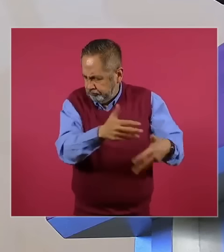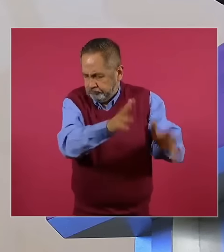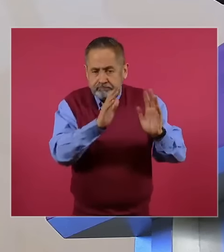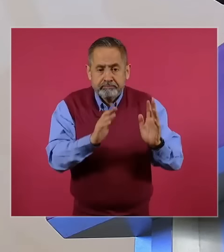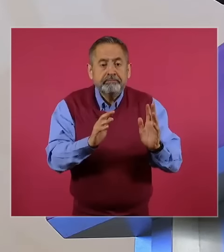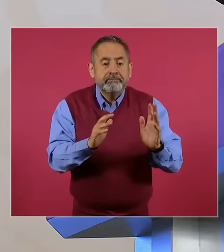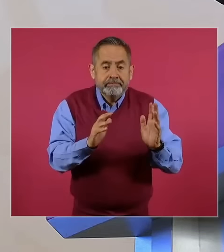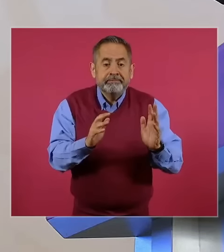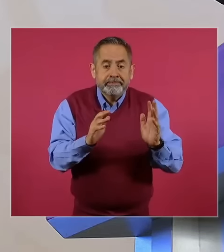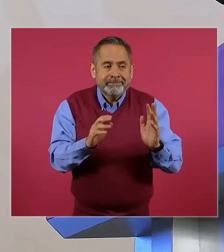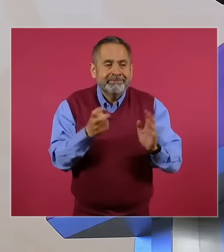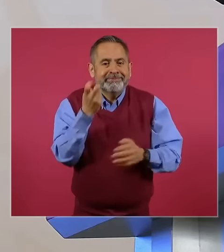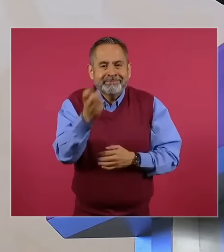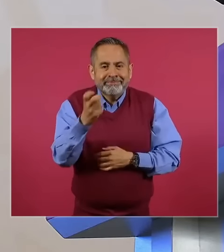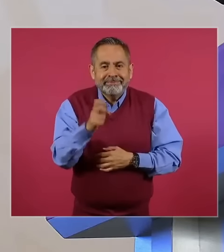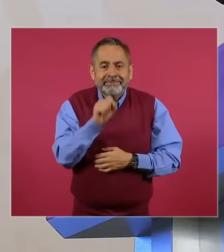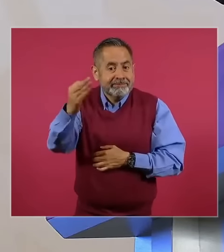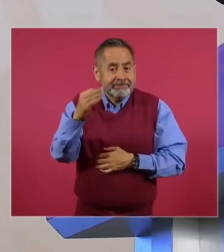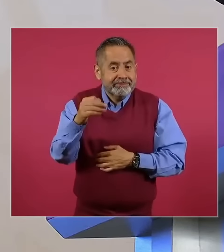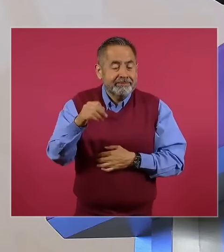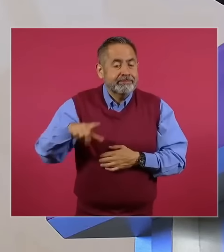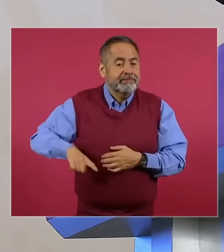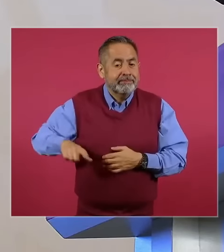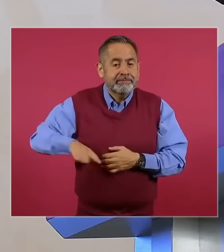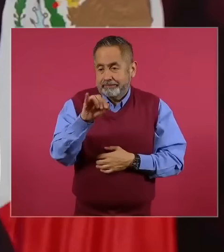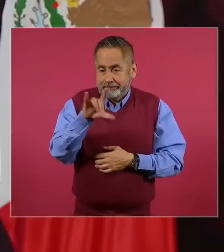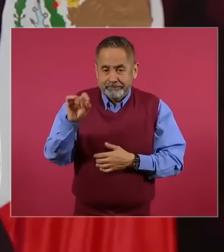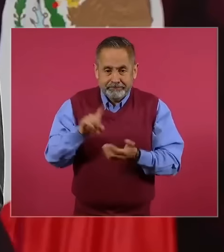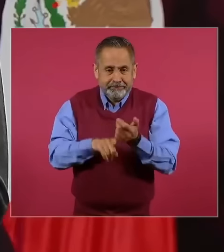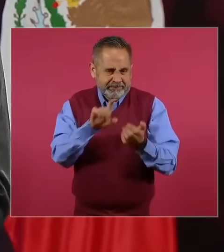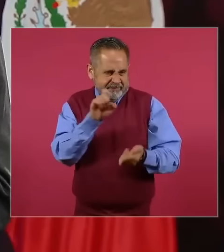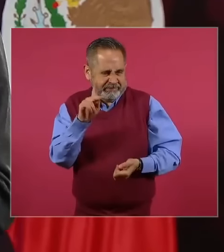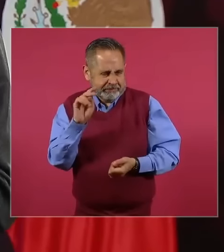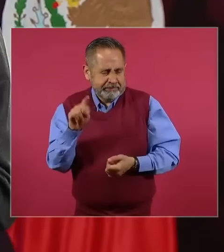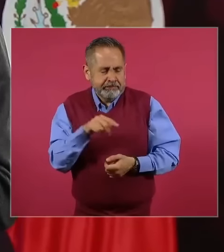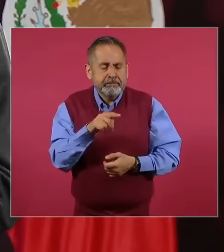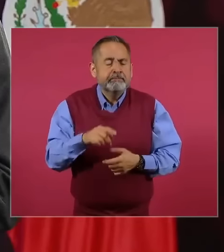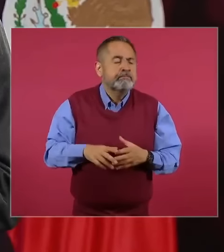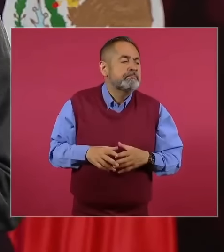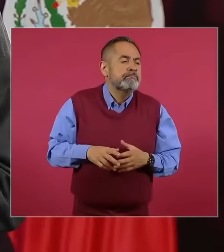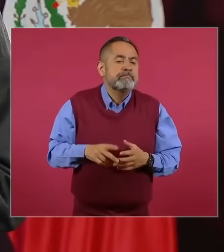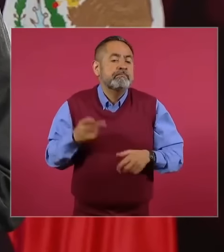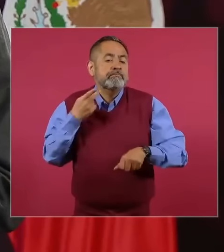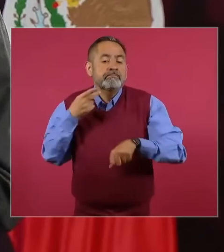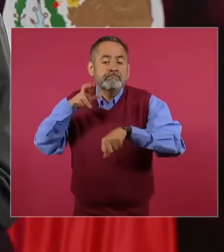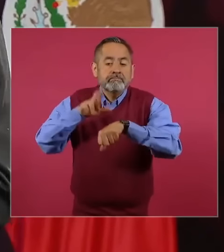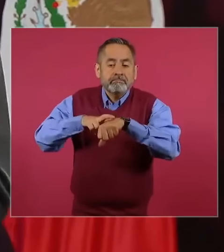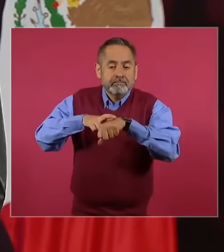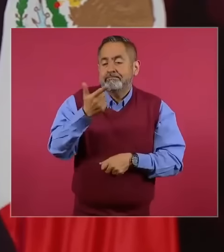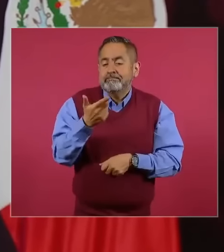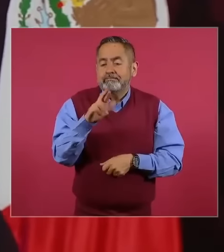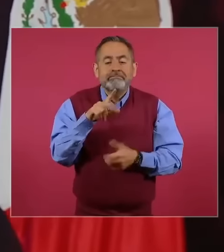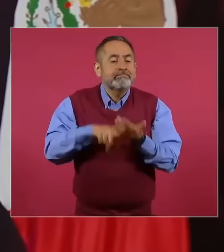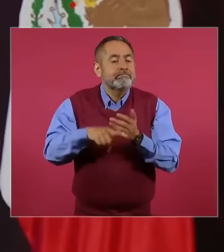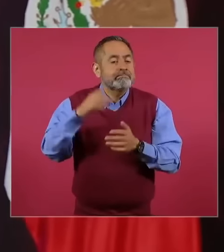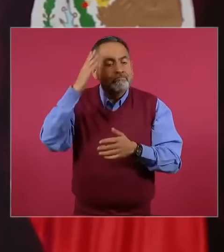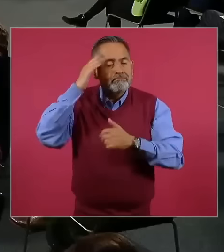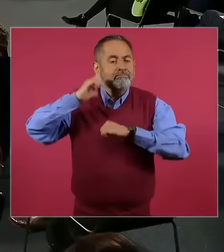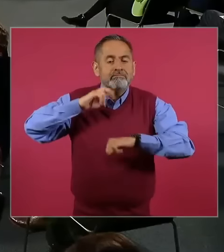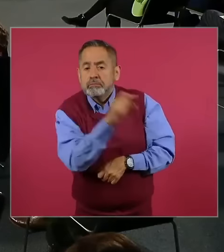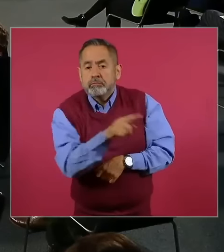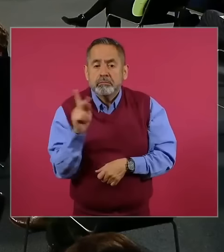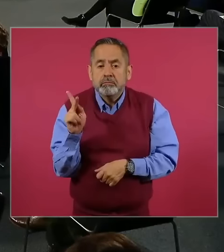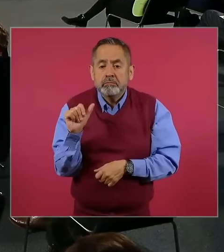el gobierno de Cedillo se llegó al extremo de que el Procurador General de Justicia era un